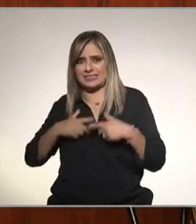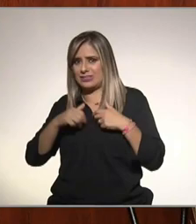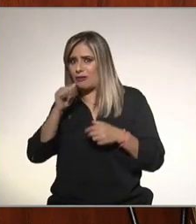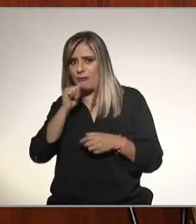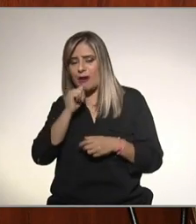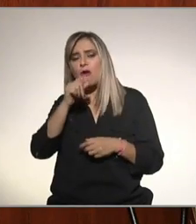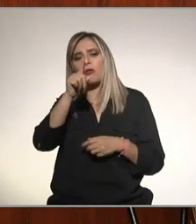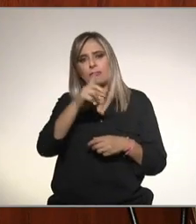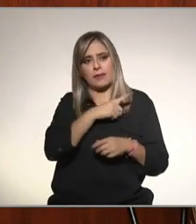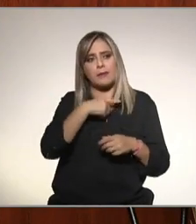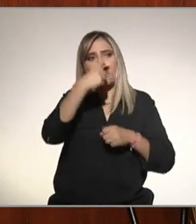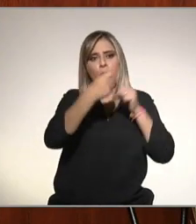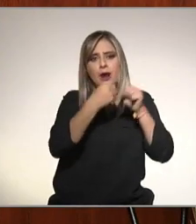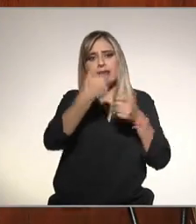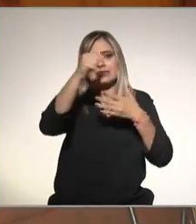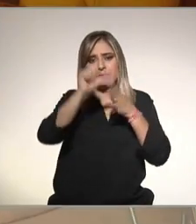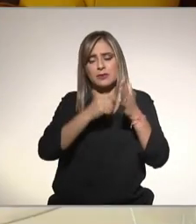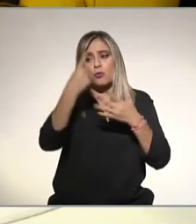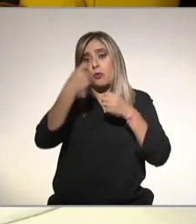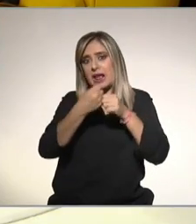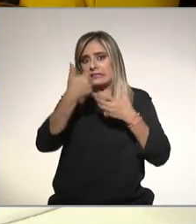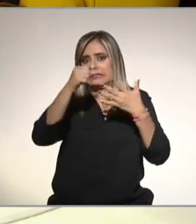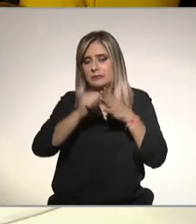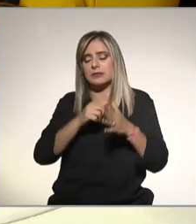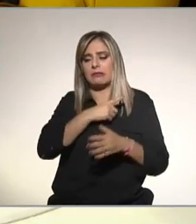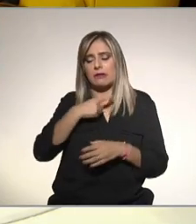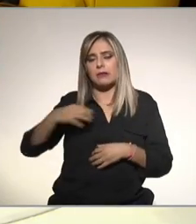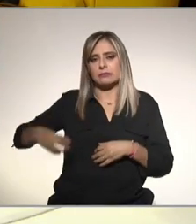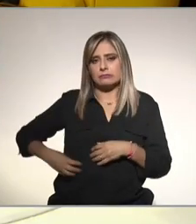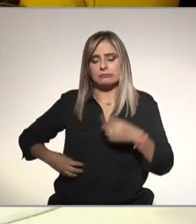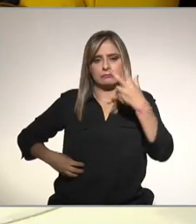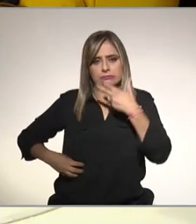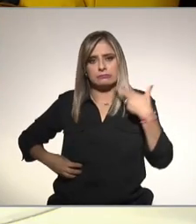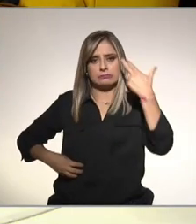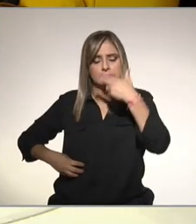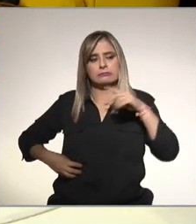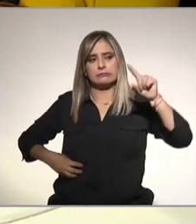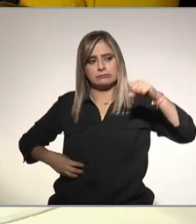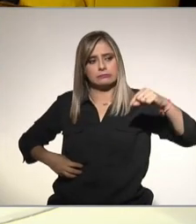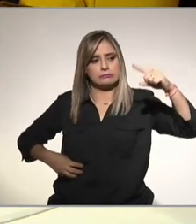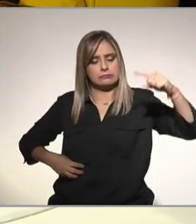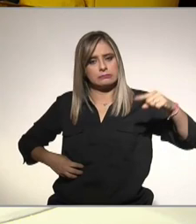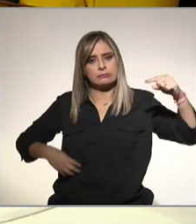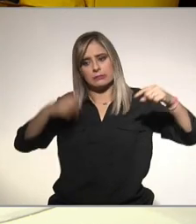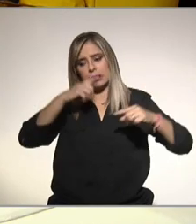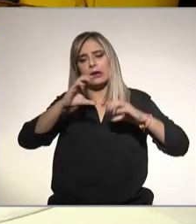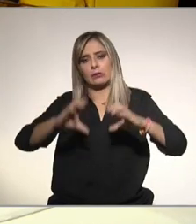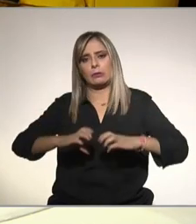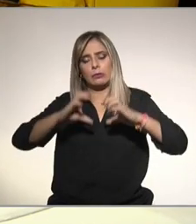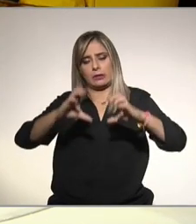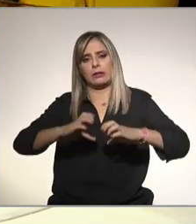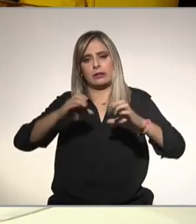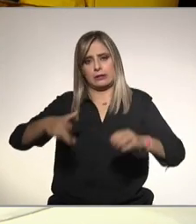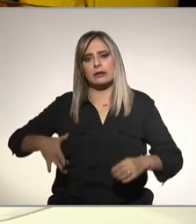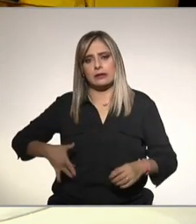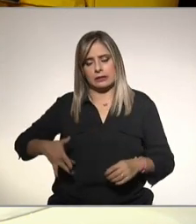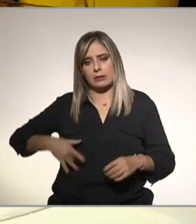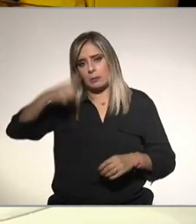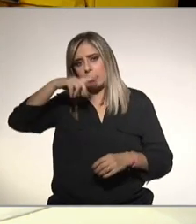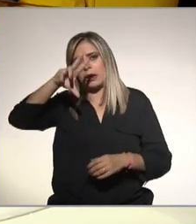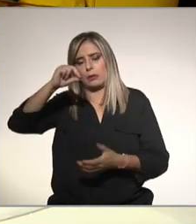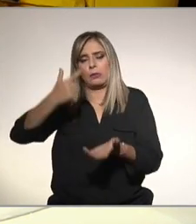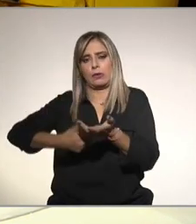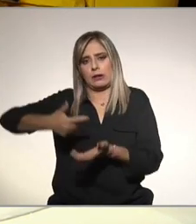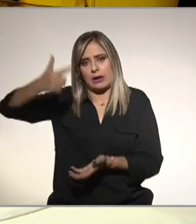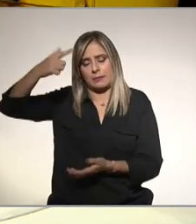comportando este paciente es de mucha utilidad entonces pero para la población general que nos está viendo ahorita y que estamos creando conciencia si tú tienes duda